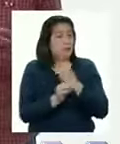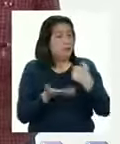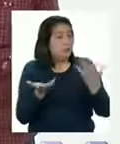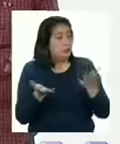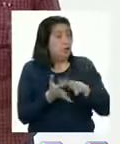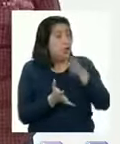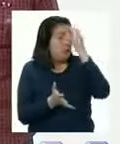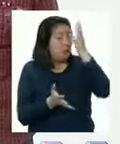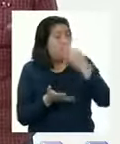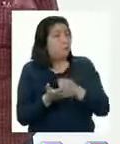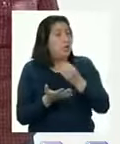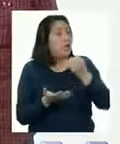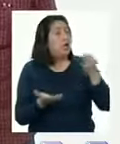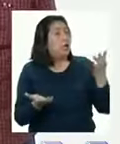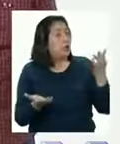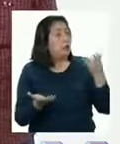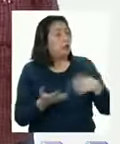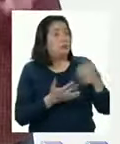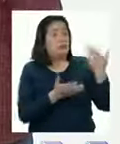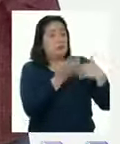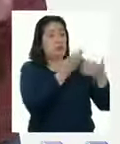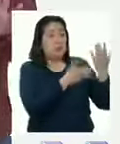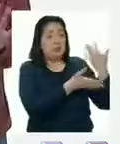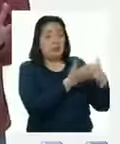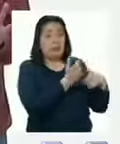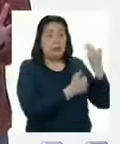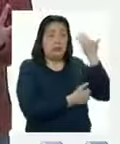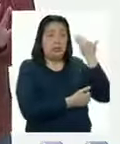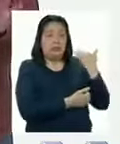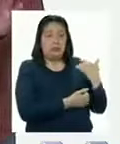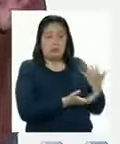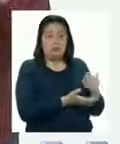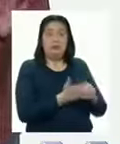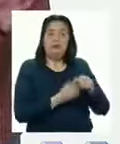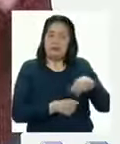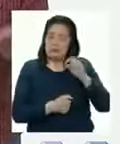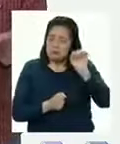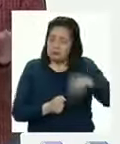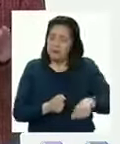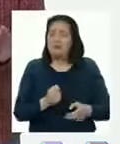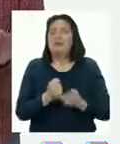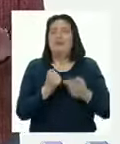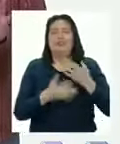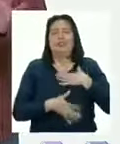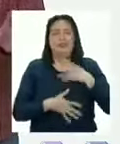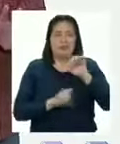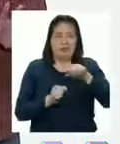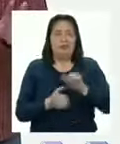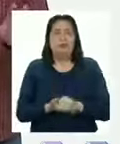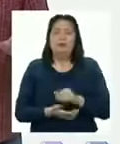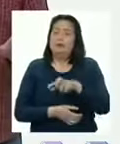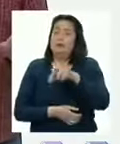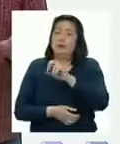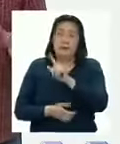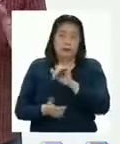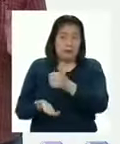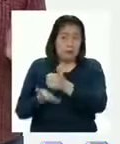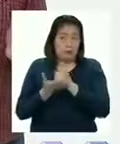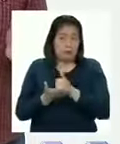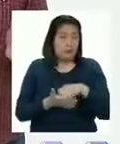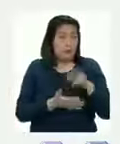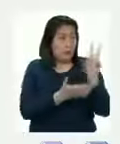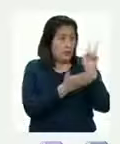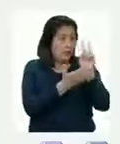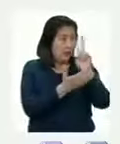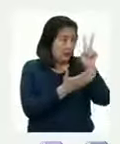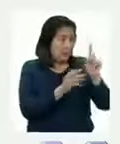aprendemos algo de nuestras raíces Les aseguro que será muy divertido Pati, ¿nos ayudas a leer